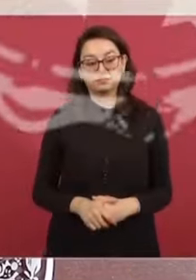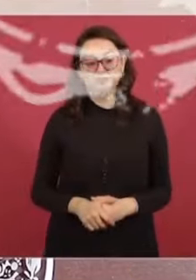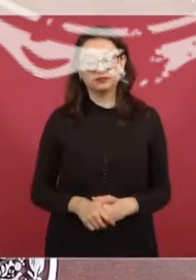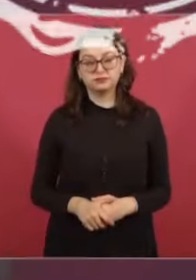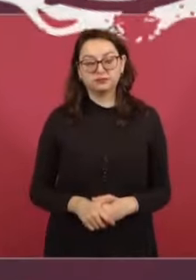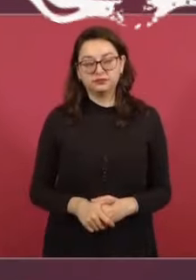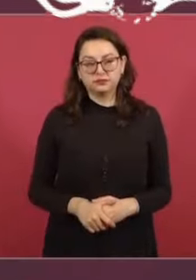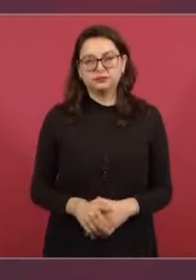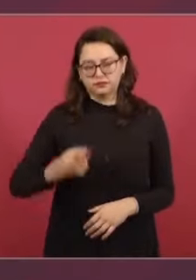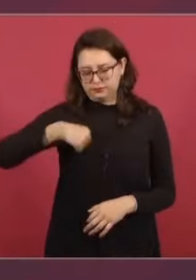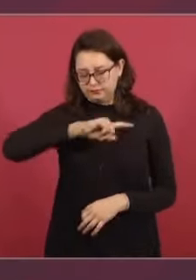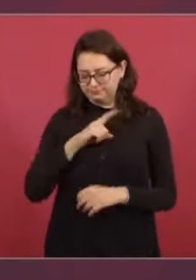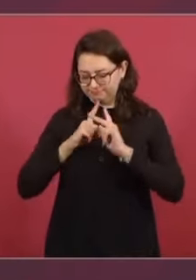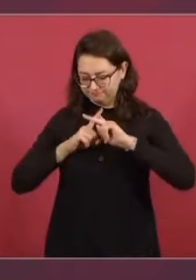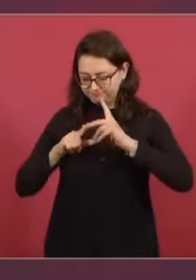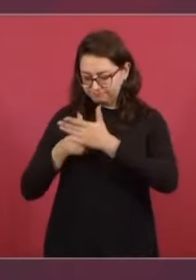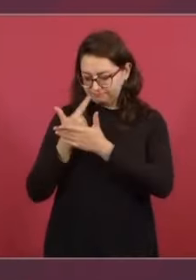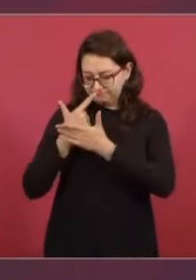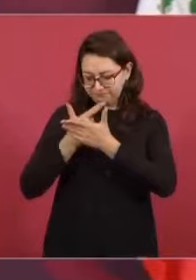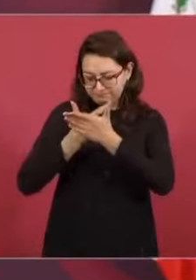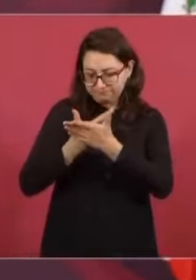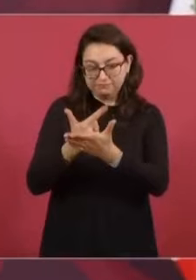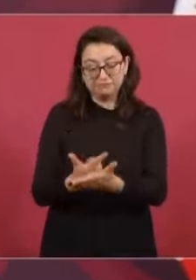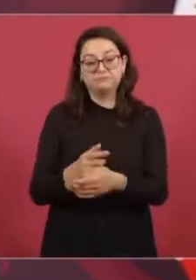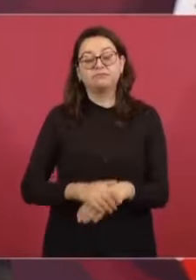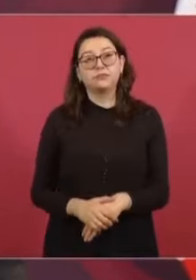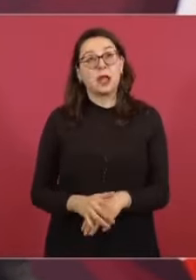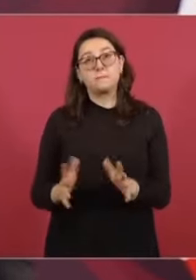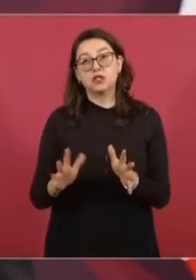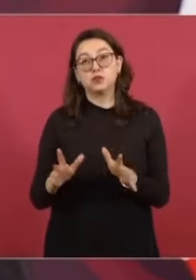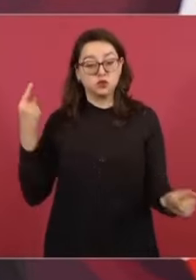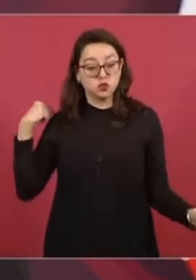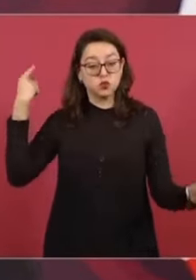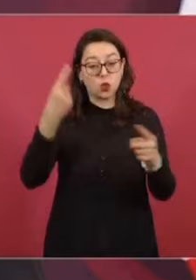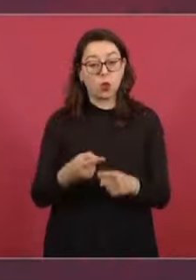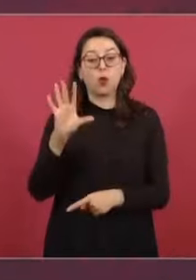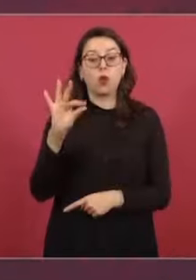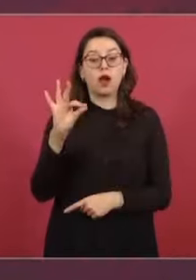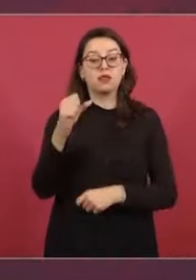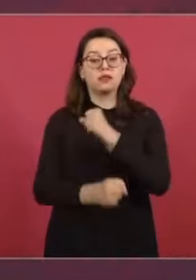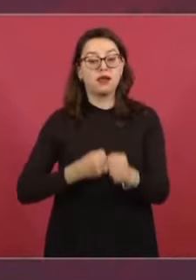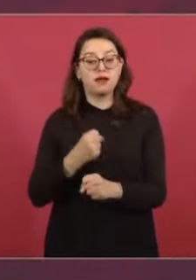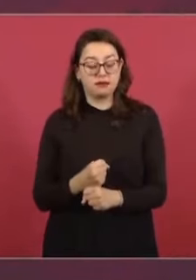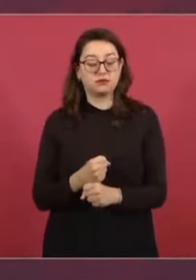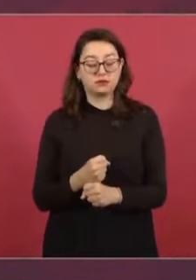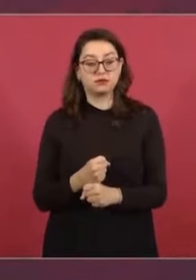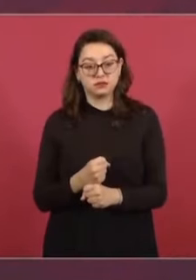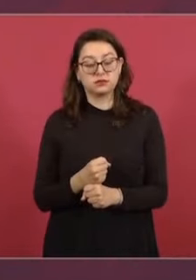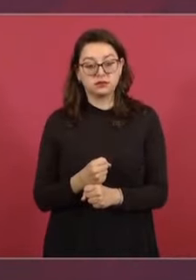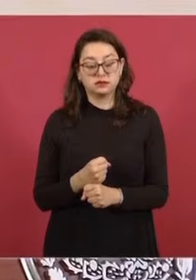Estábamos sacando la cuenta y ya llevamos como 40 años que